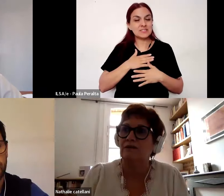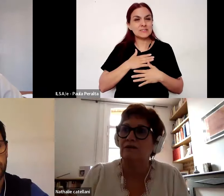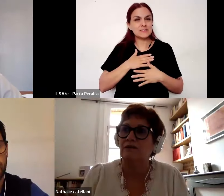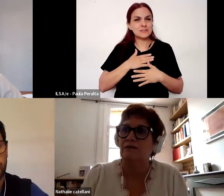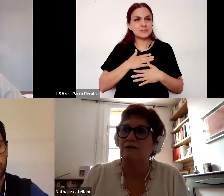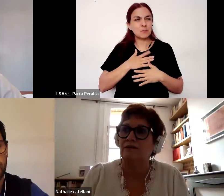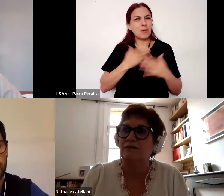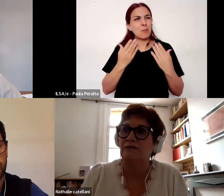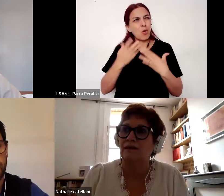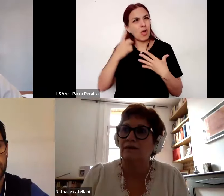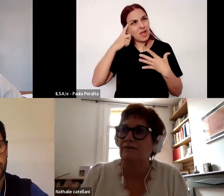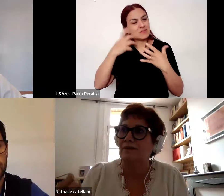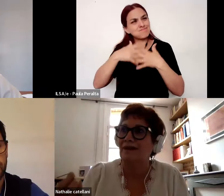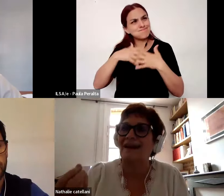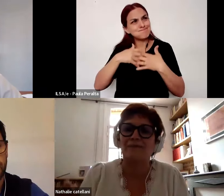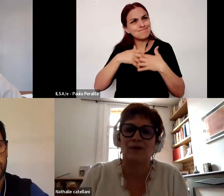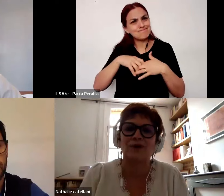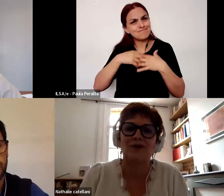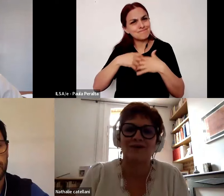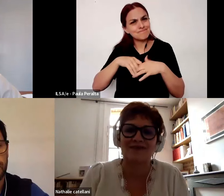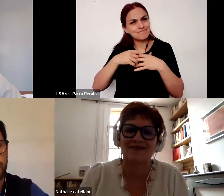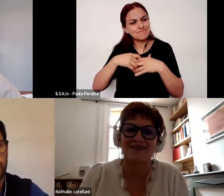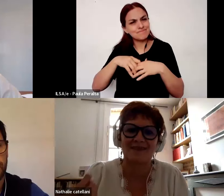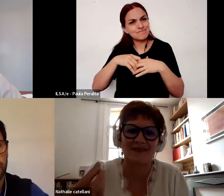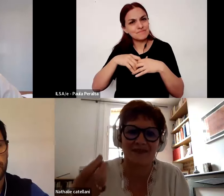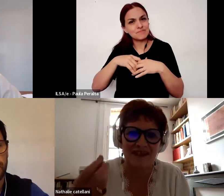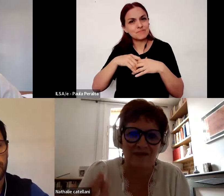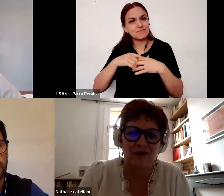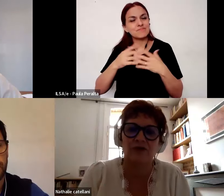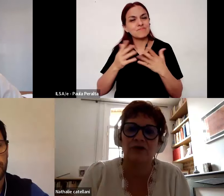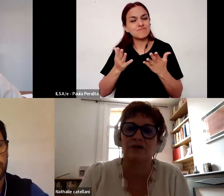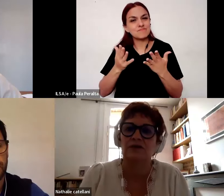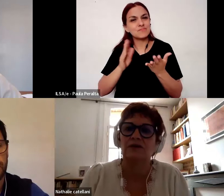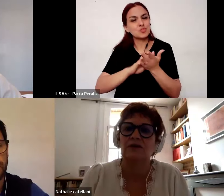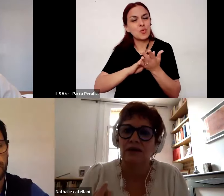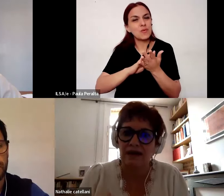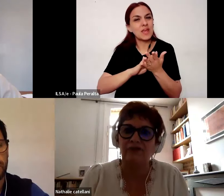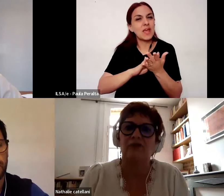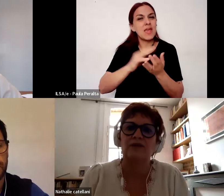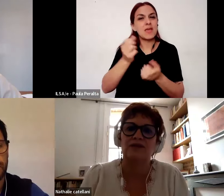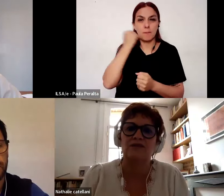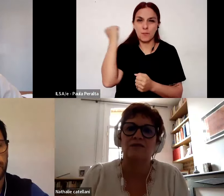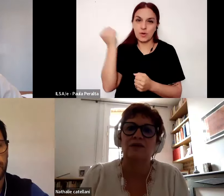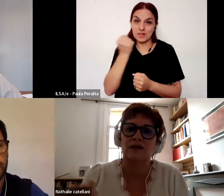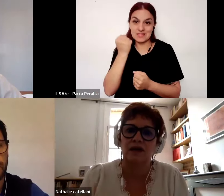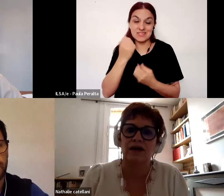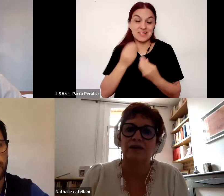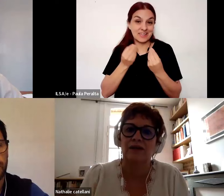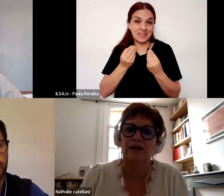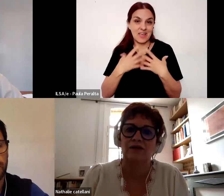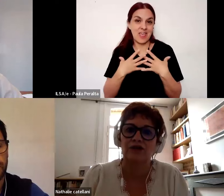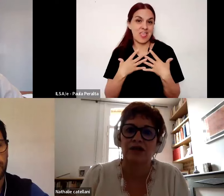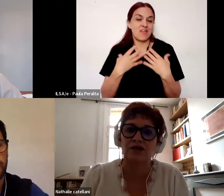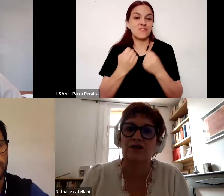evaluar evaluar la importancia de defender la